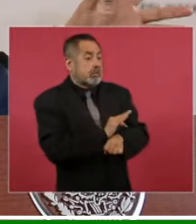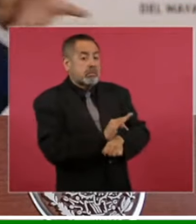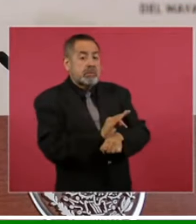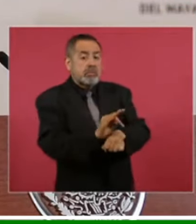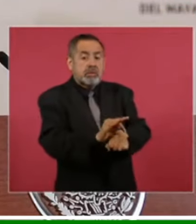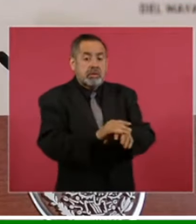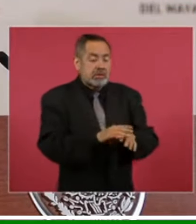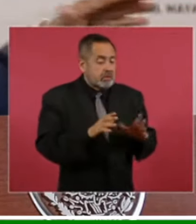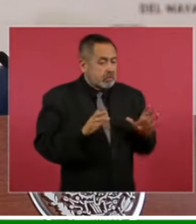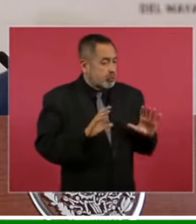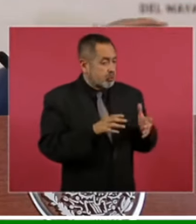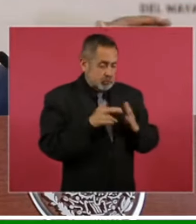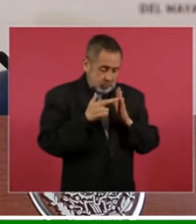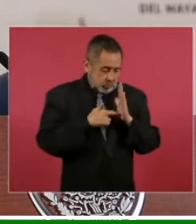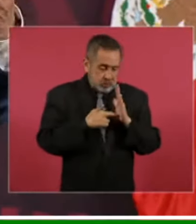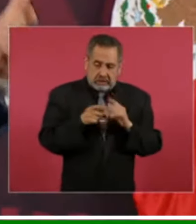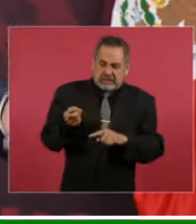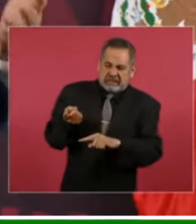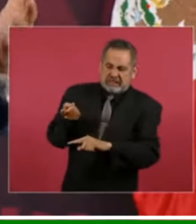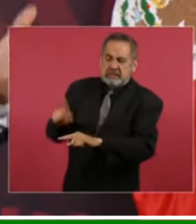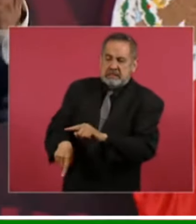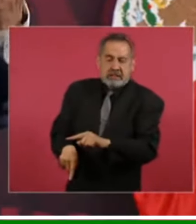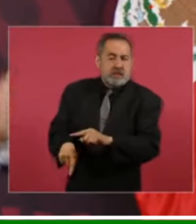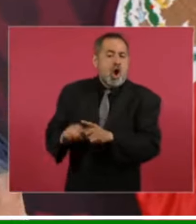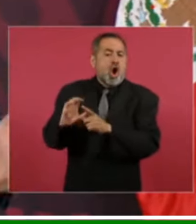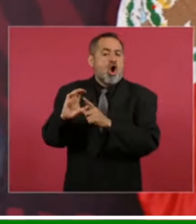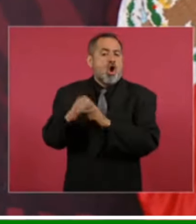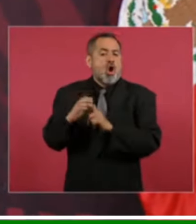y desaparecer a la Comisión Federal de Electricidad